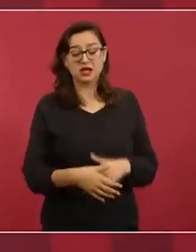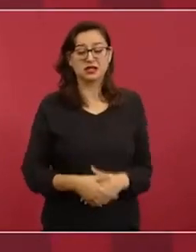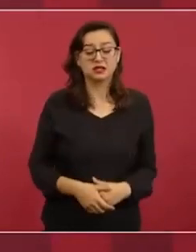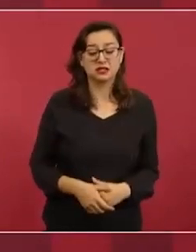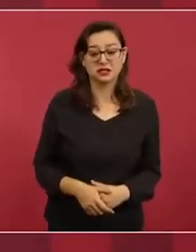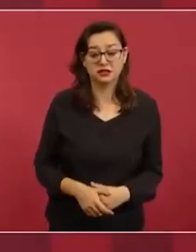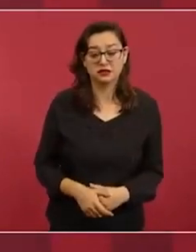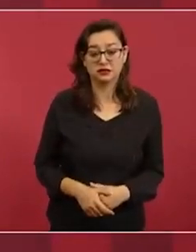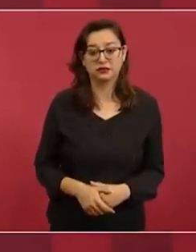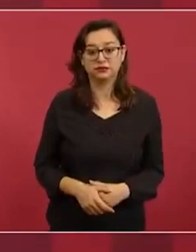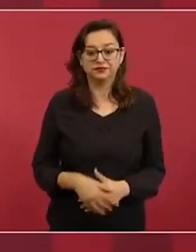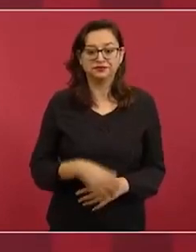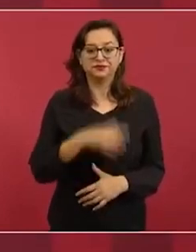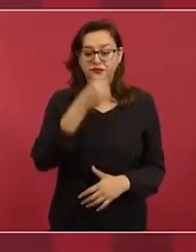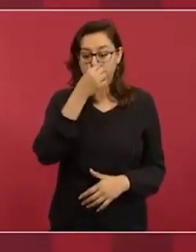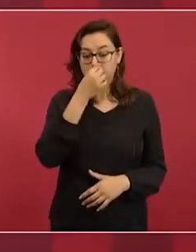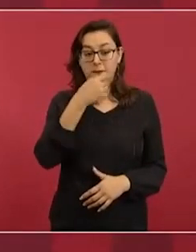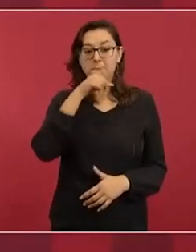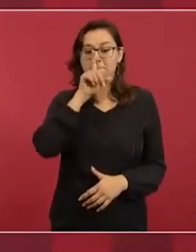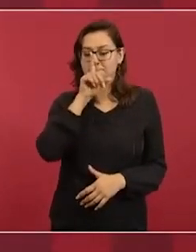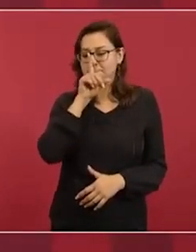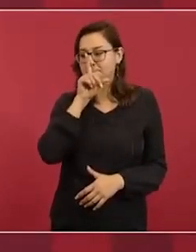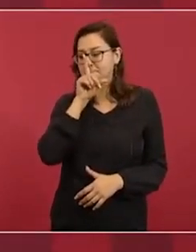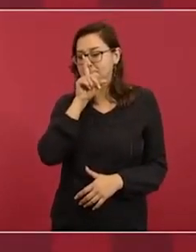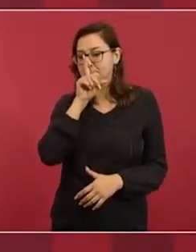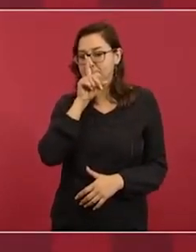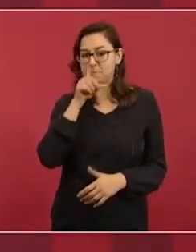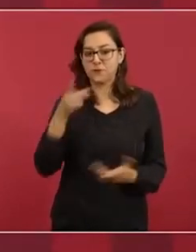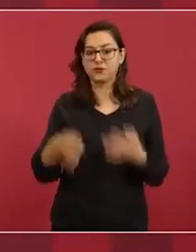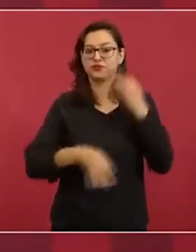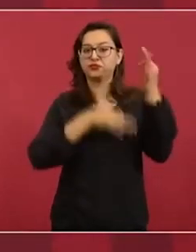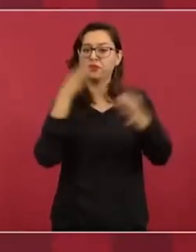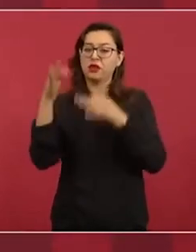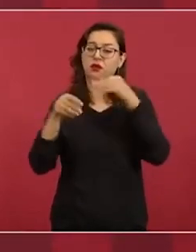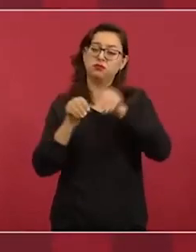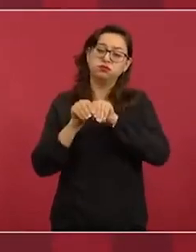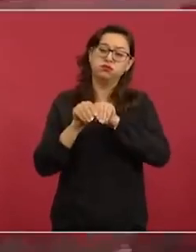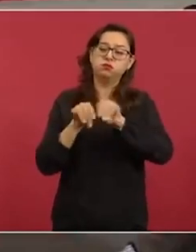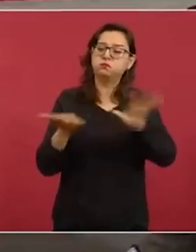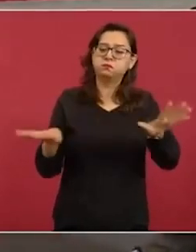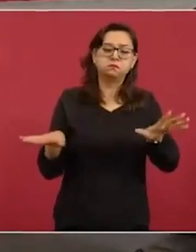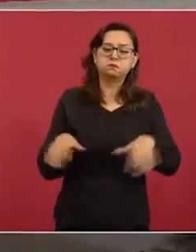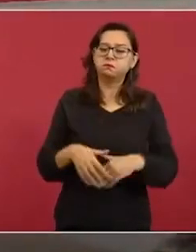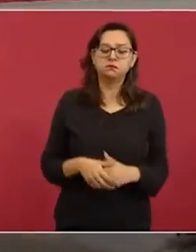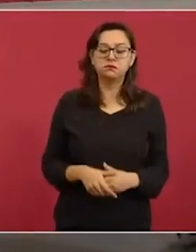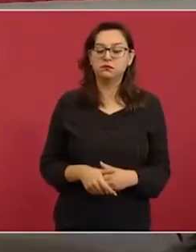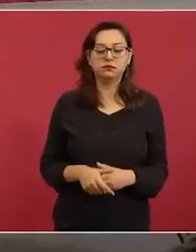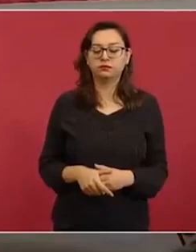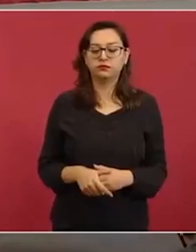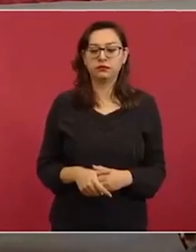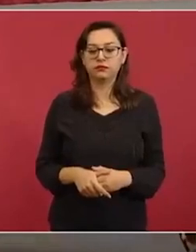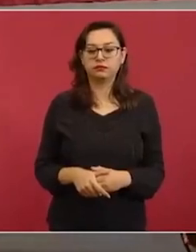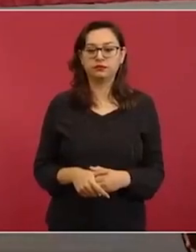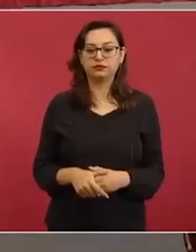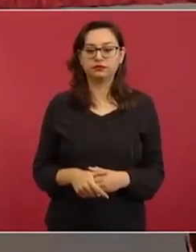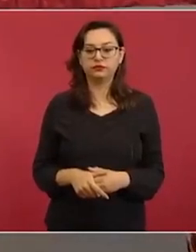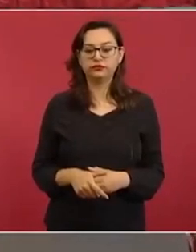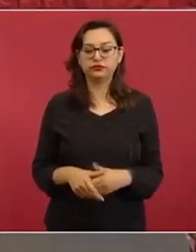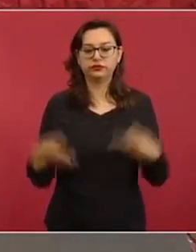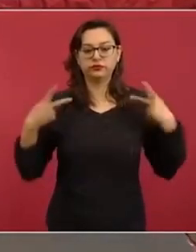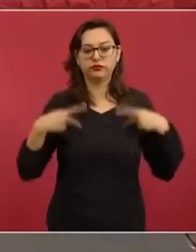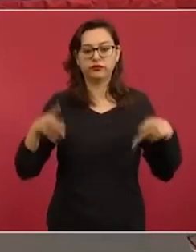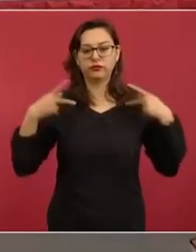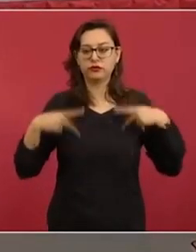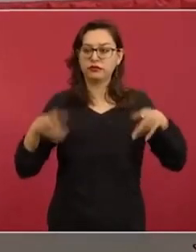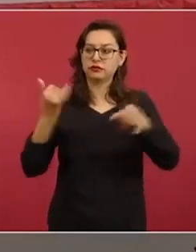guardando silencio, no difundiendo la consulta para que la gente